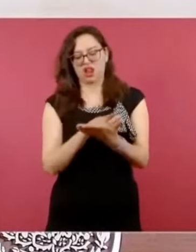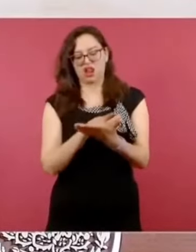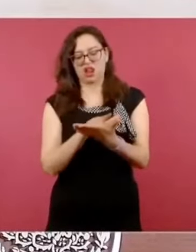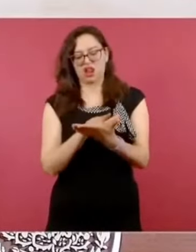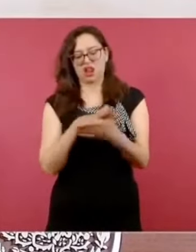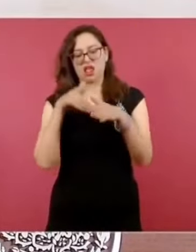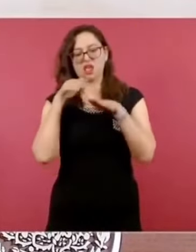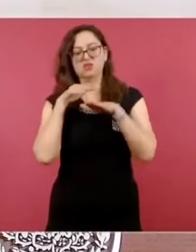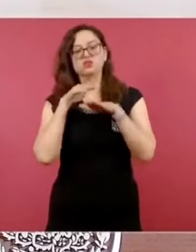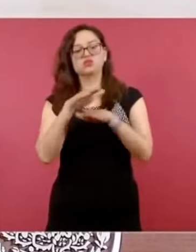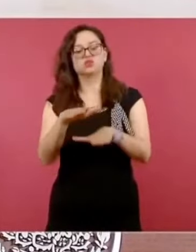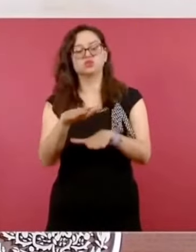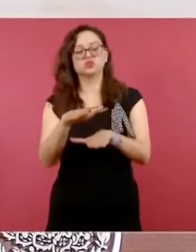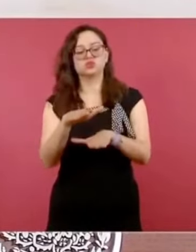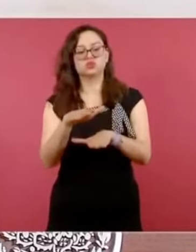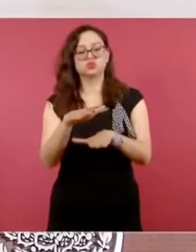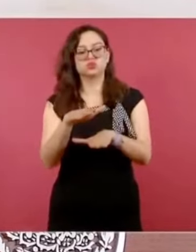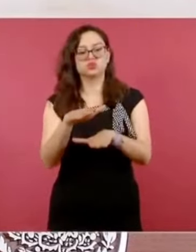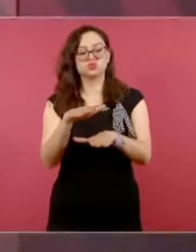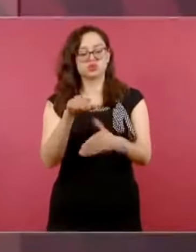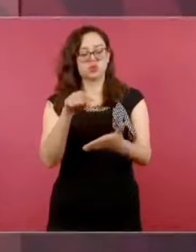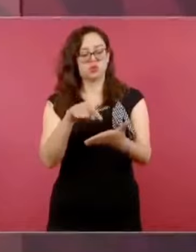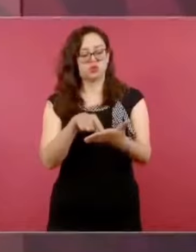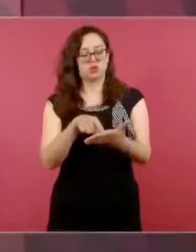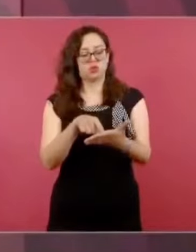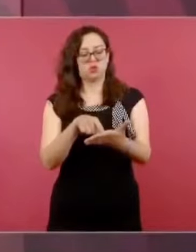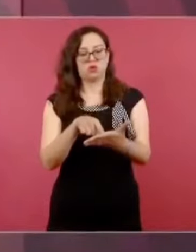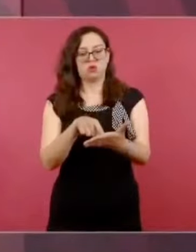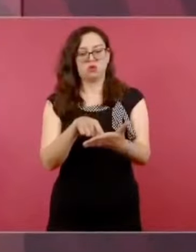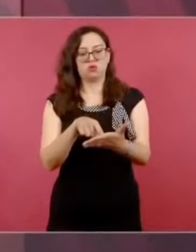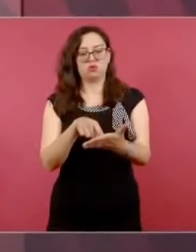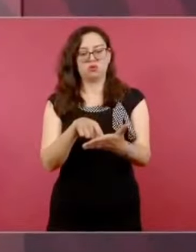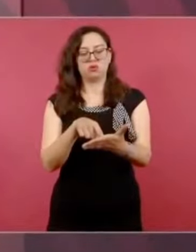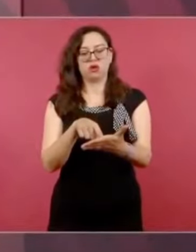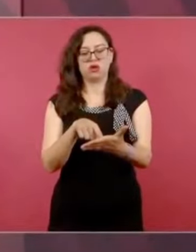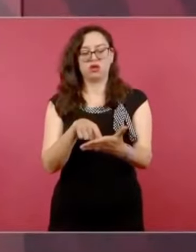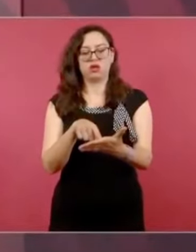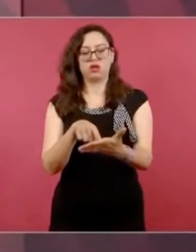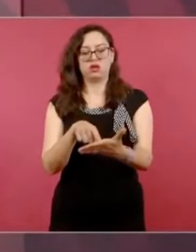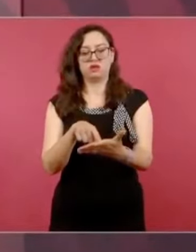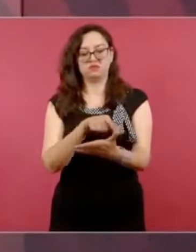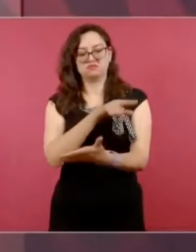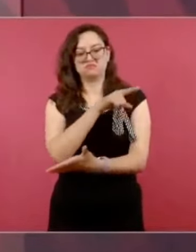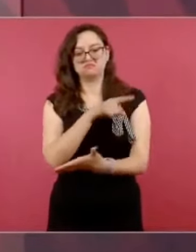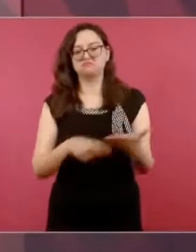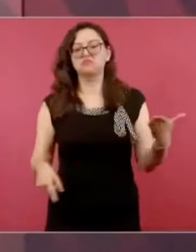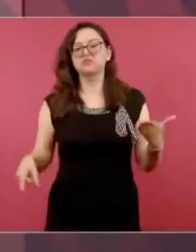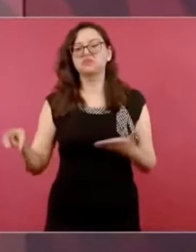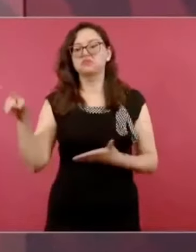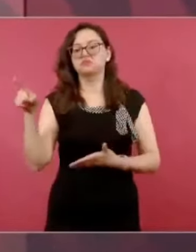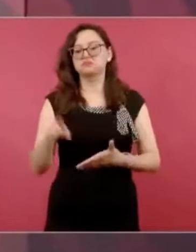que o estén en proceso de cancelar leyes,